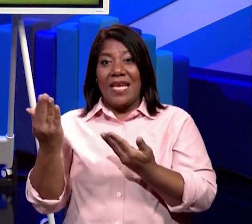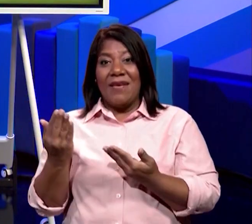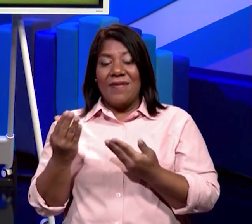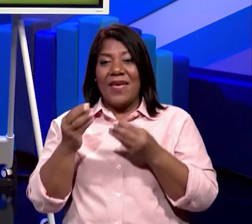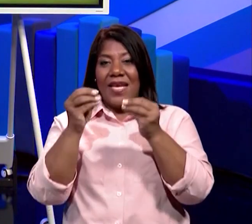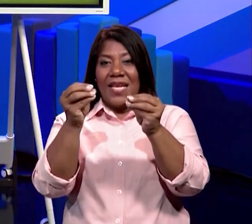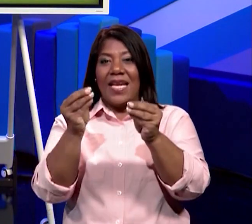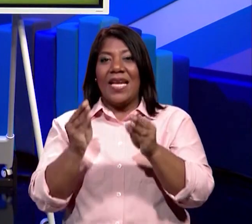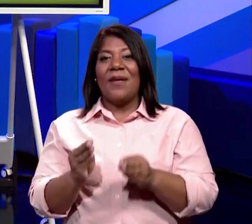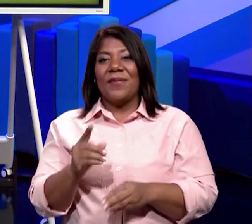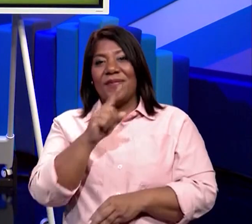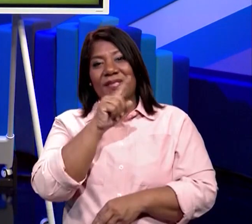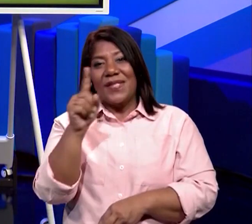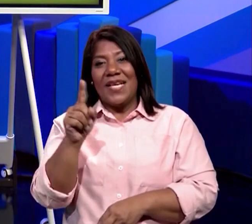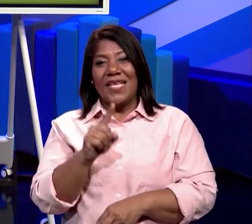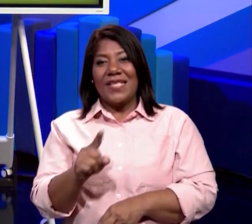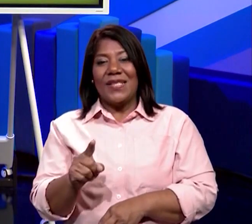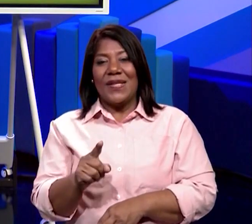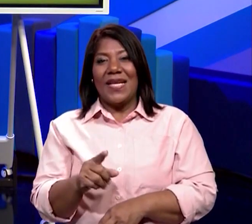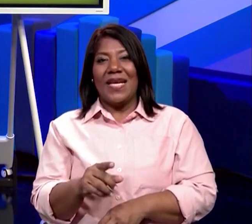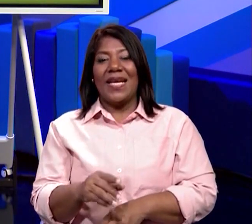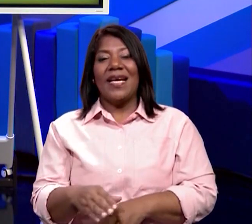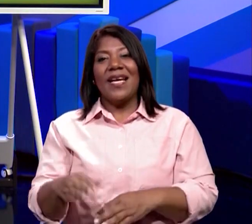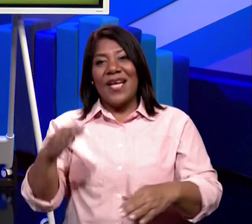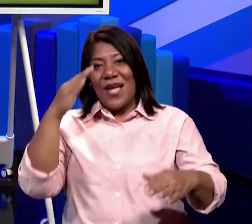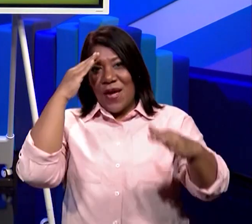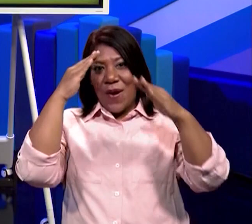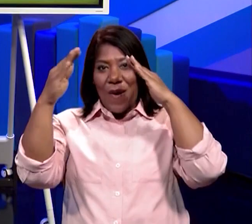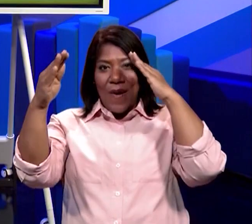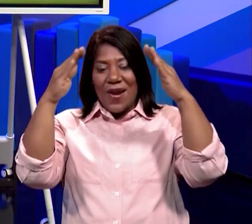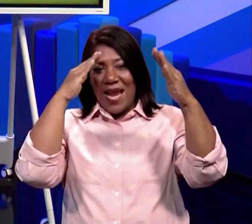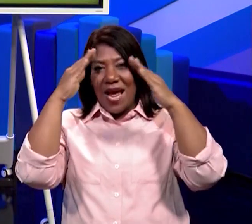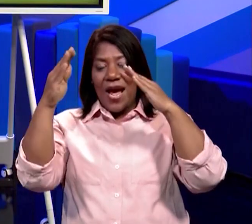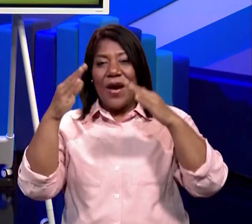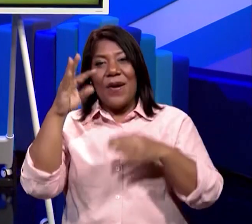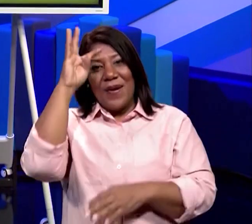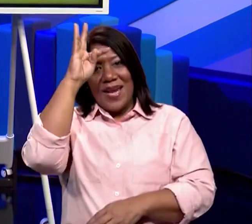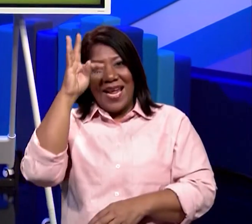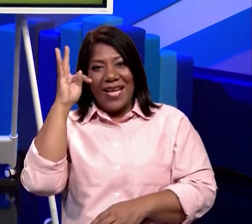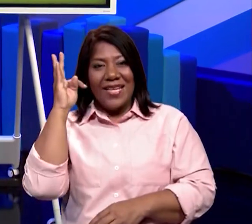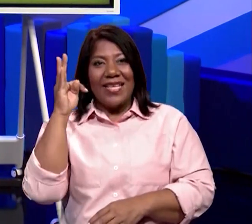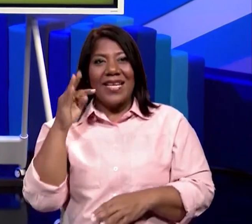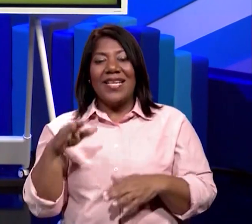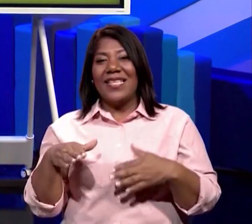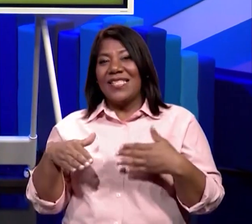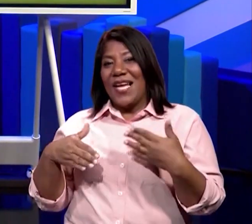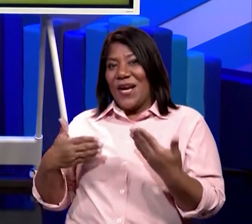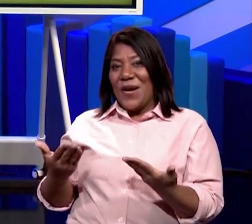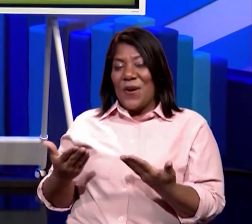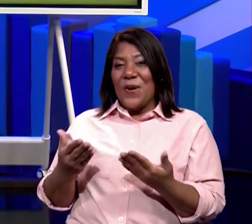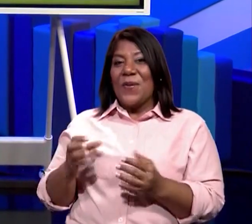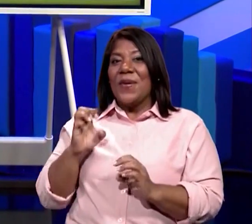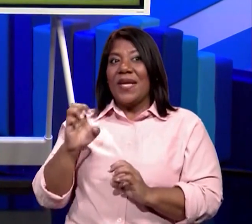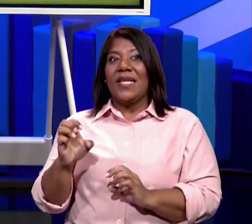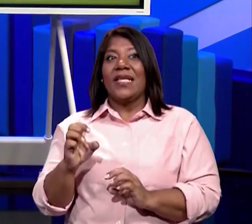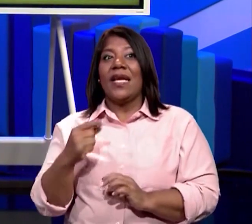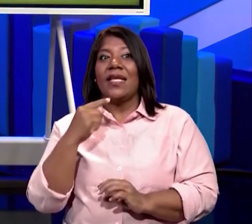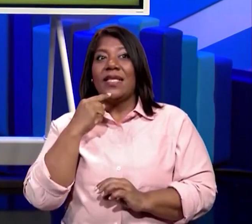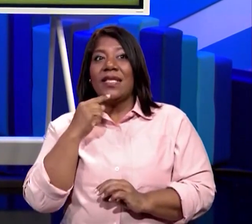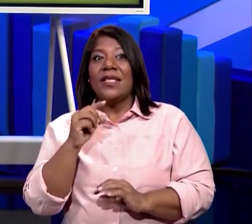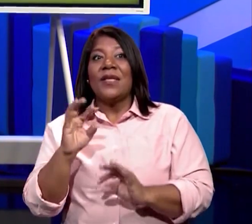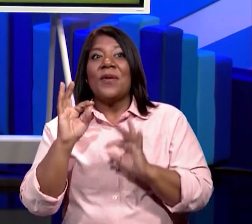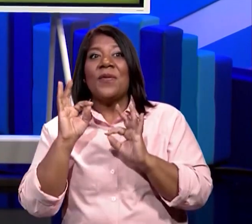Zoyla. Hola, hola, Teresa. ¡Wow! Zoy, ¿cómo estás? Mira lo que traigo aquí.